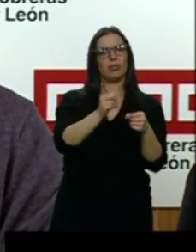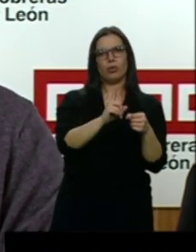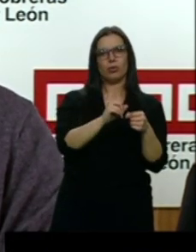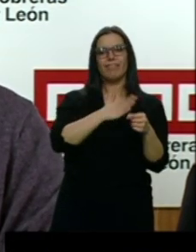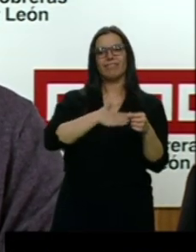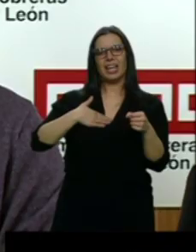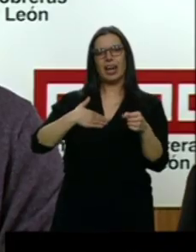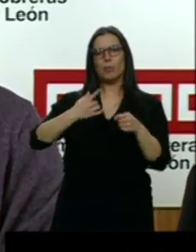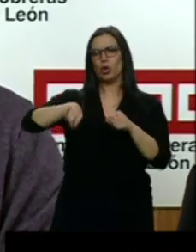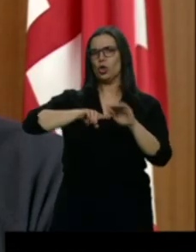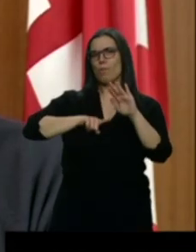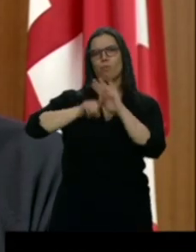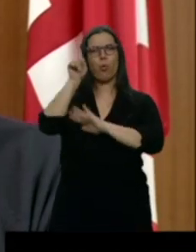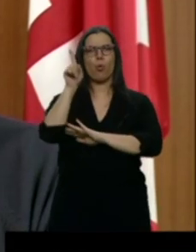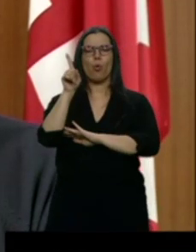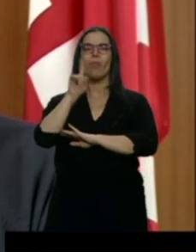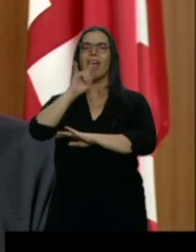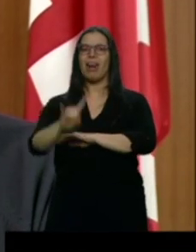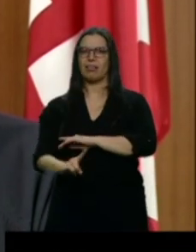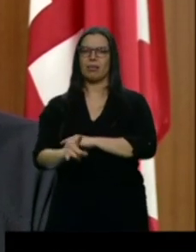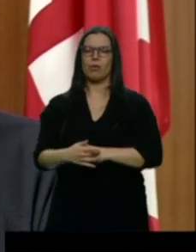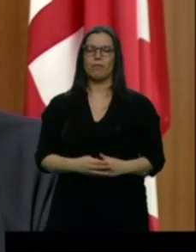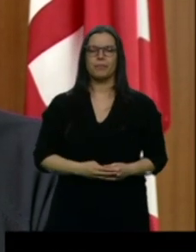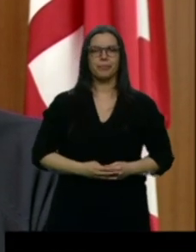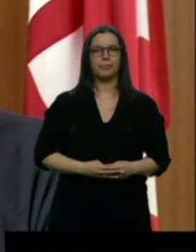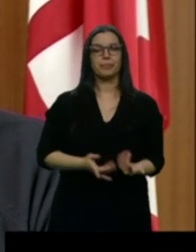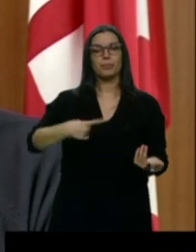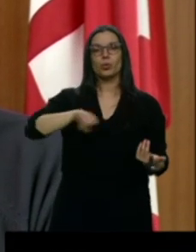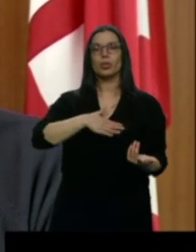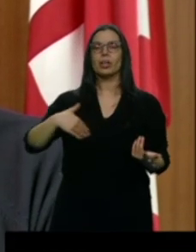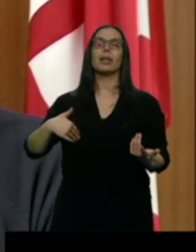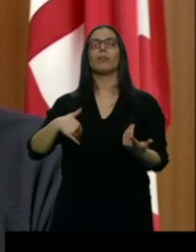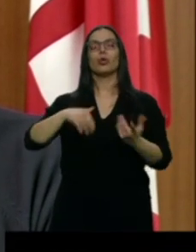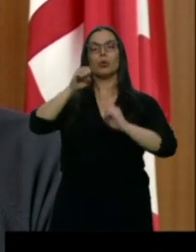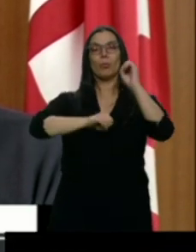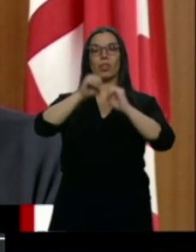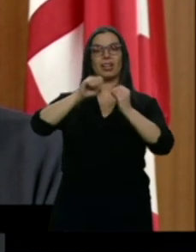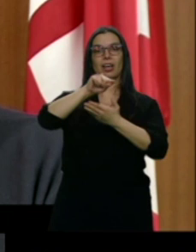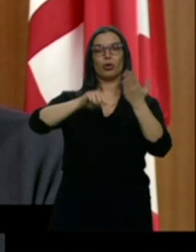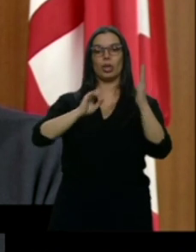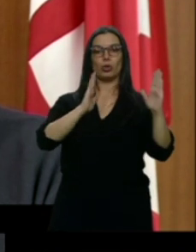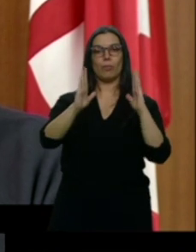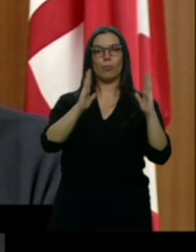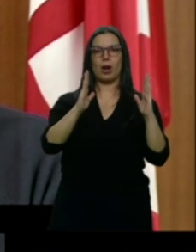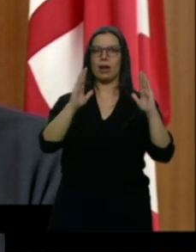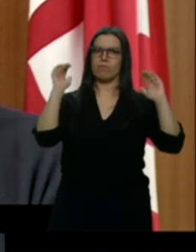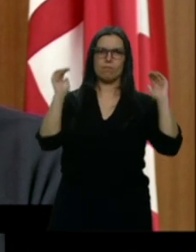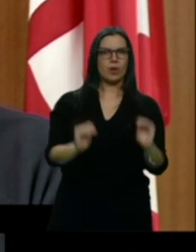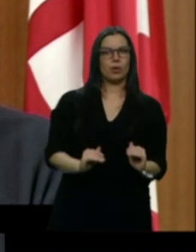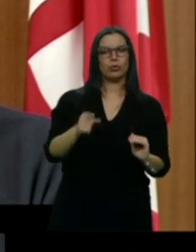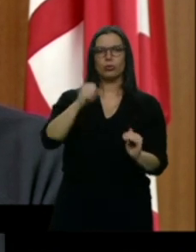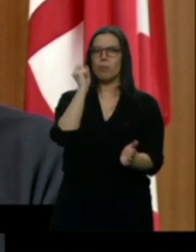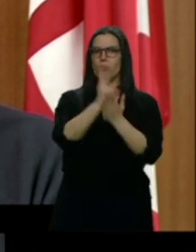locomotora del eléctrico. Queremos disminuir este porcentaje de eventualidad. Es una apuesta clara del